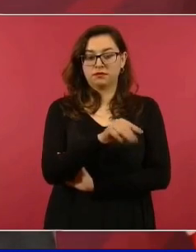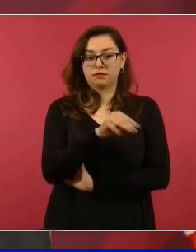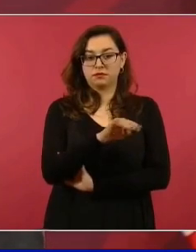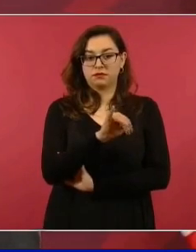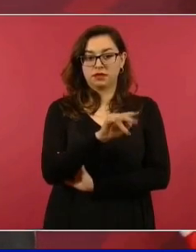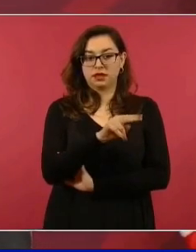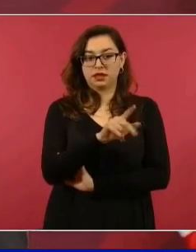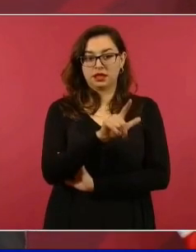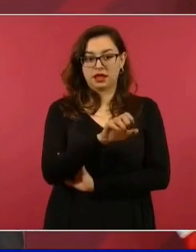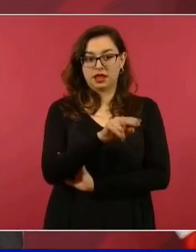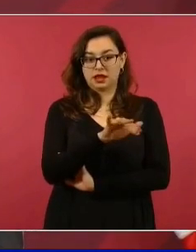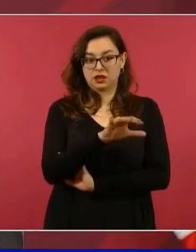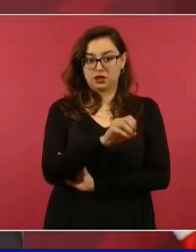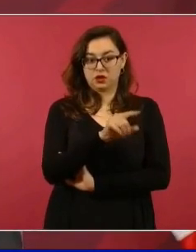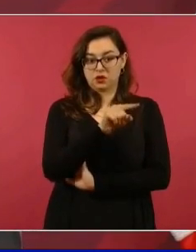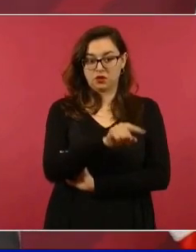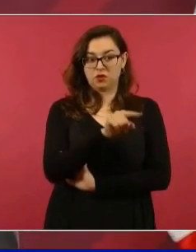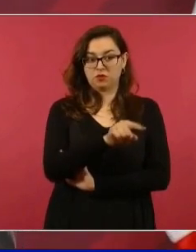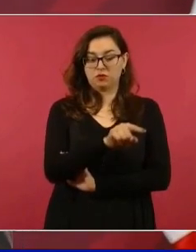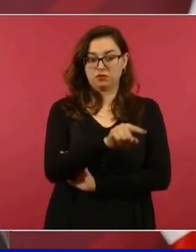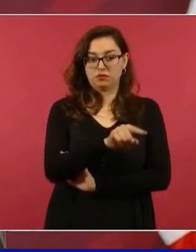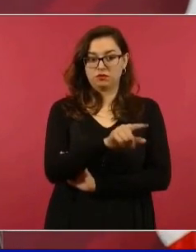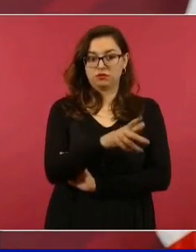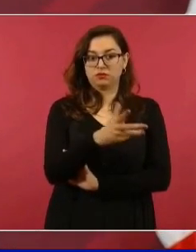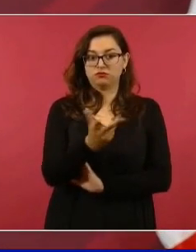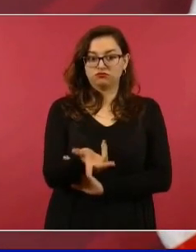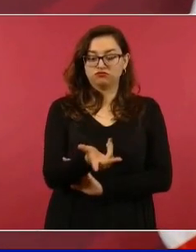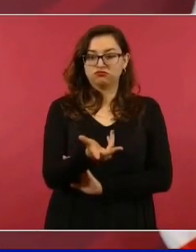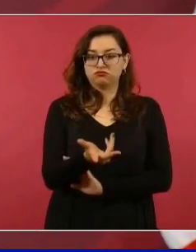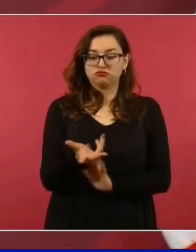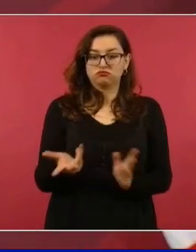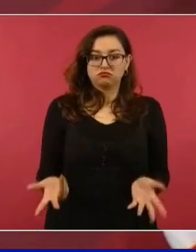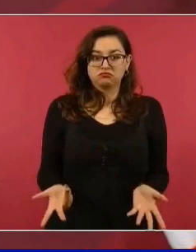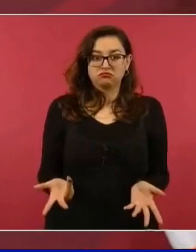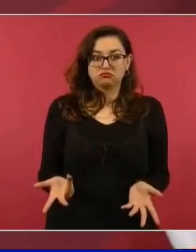defendiendo el petróleo,